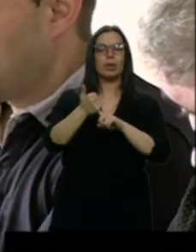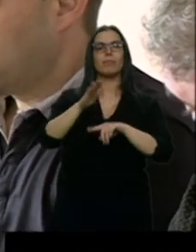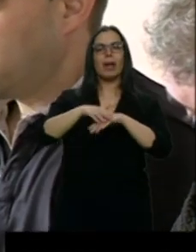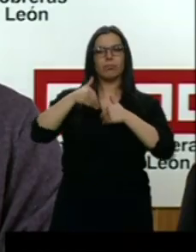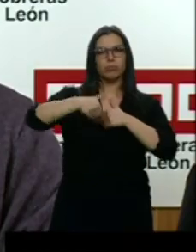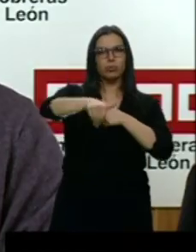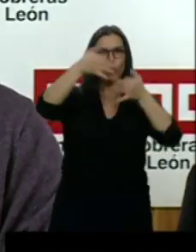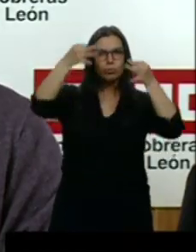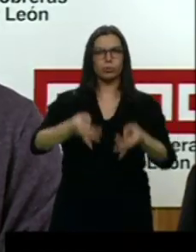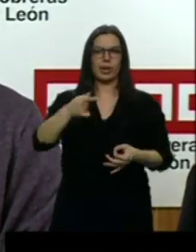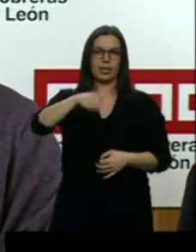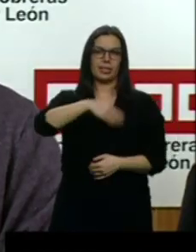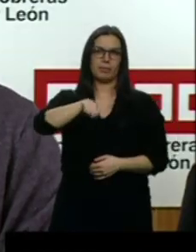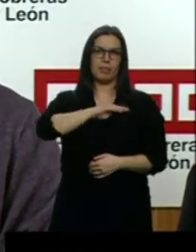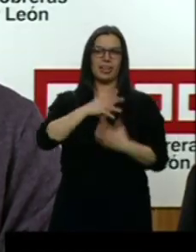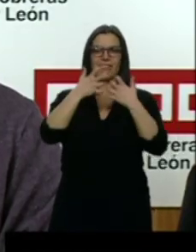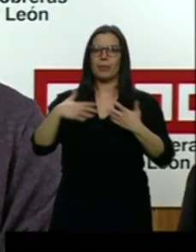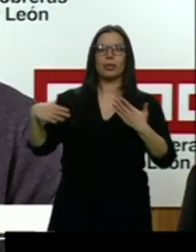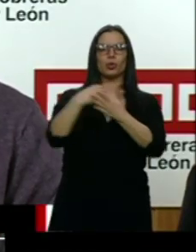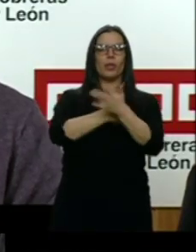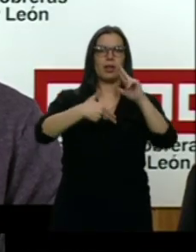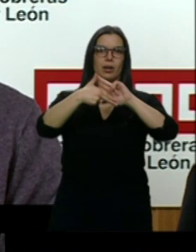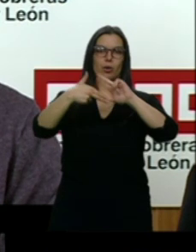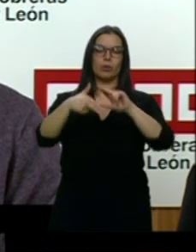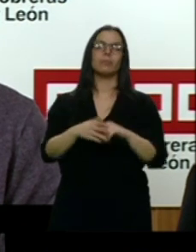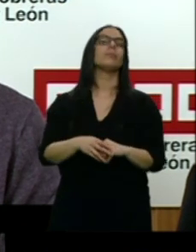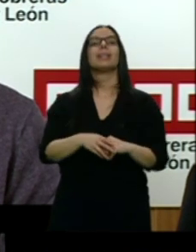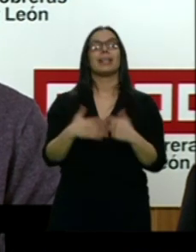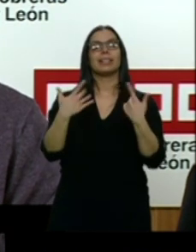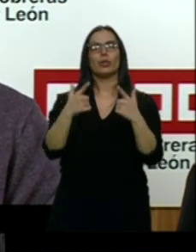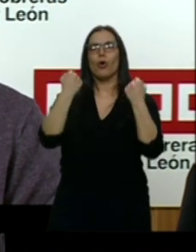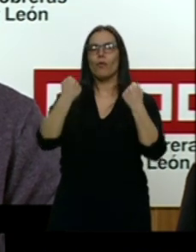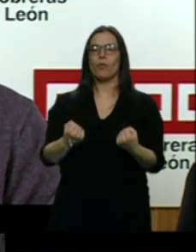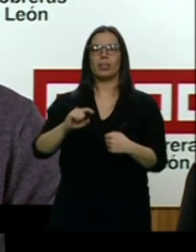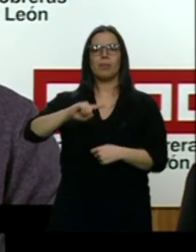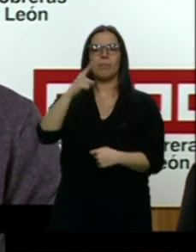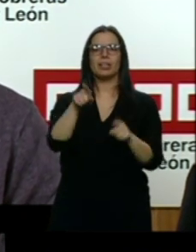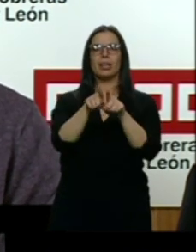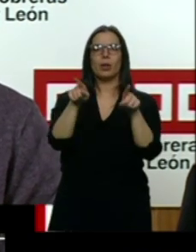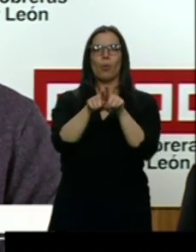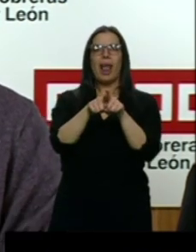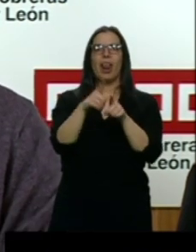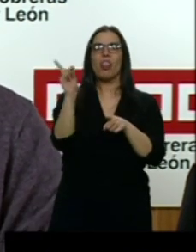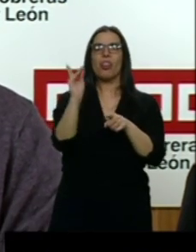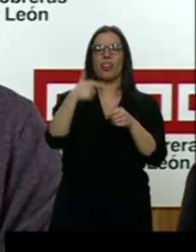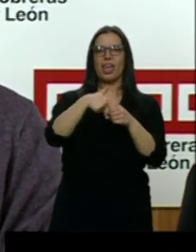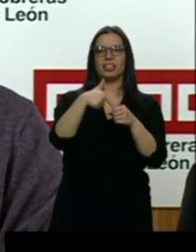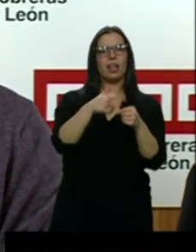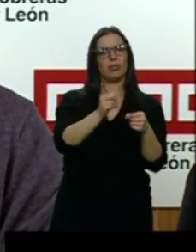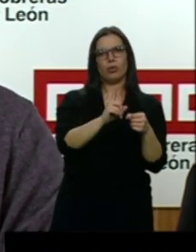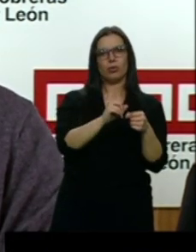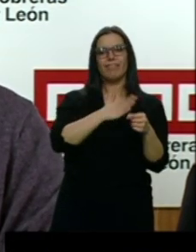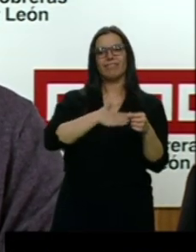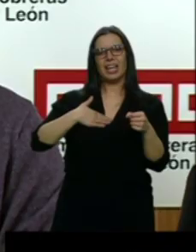El sector más potente industrial en nuestro país no puede ser el vagón de cola del diésel. Queremos ser la